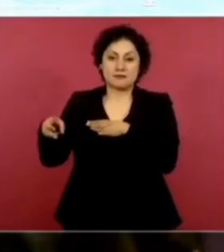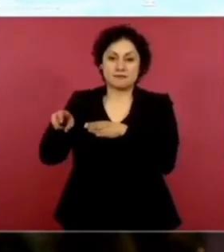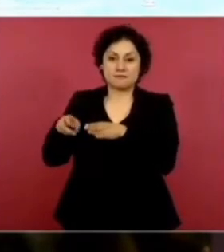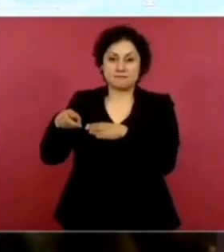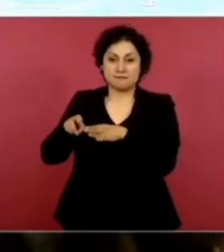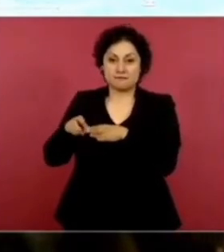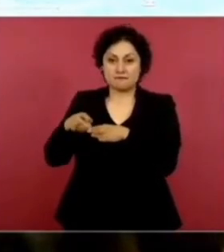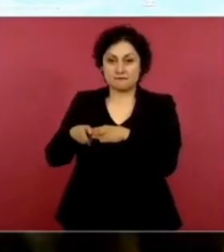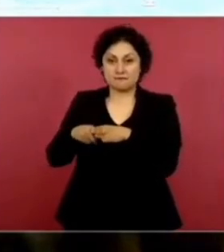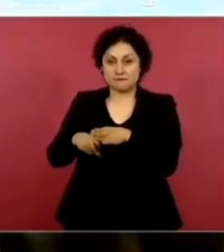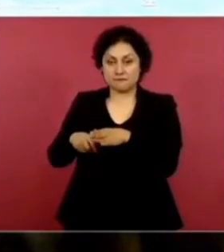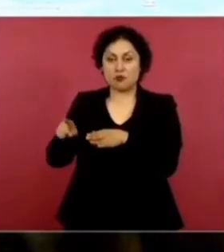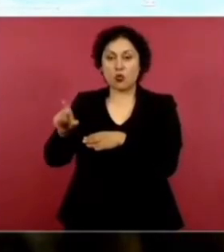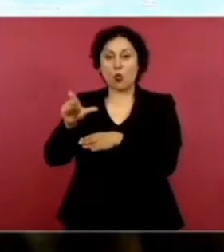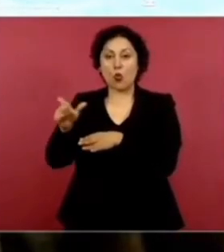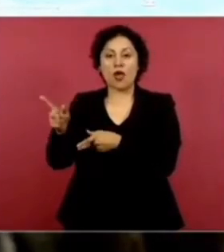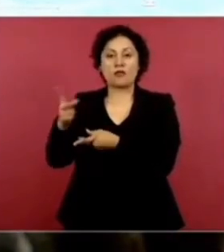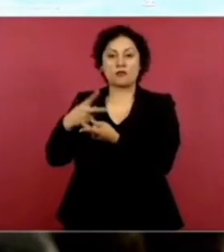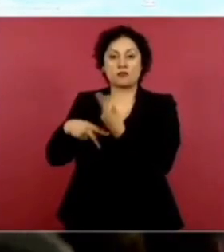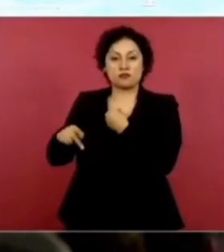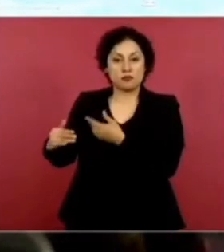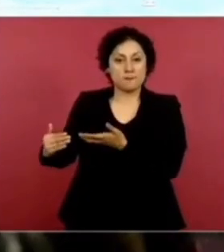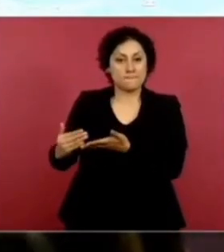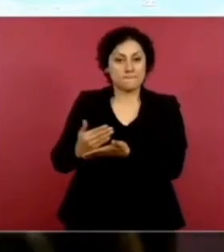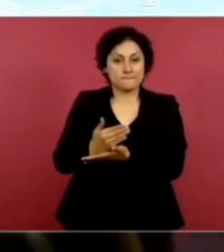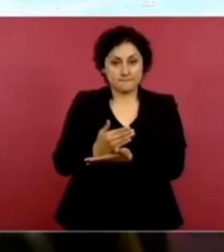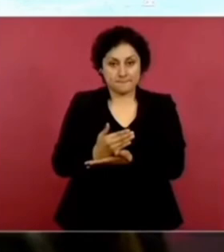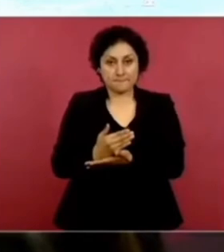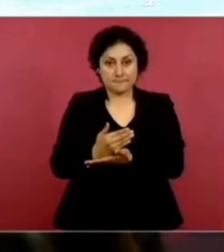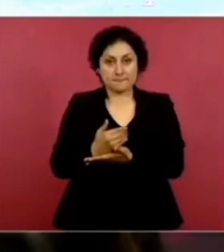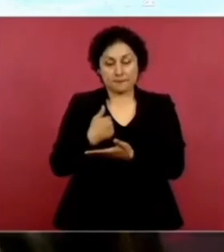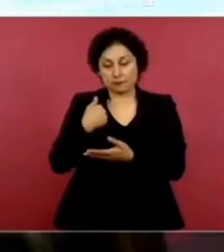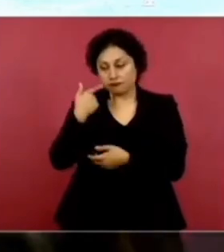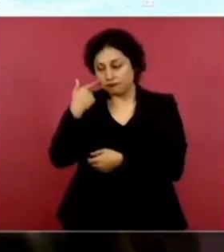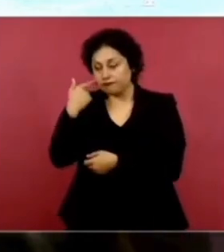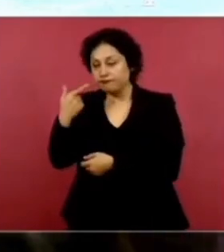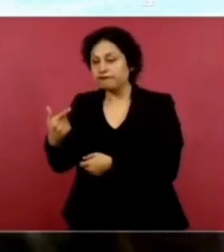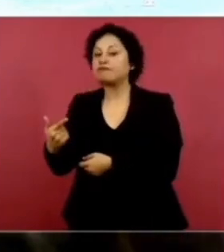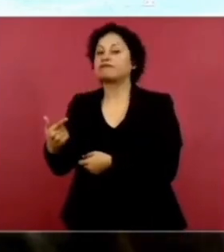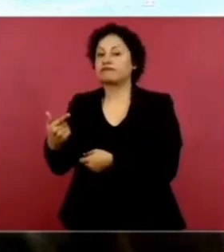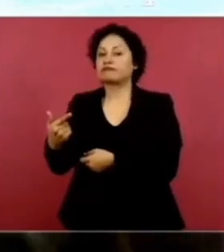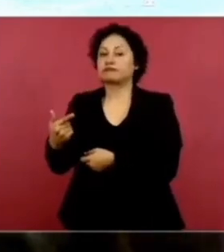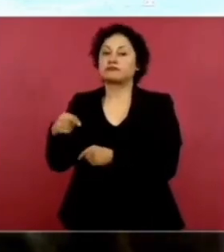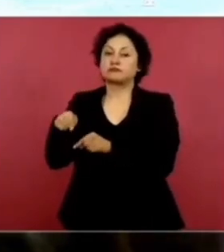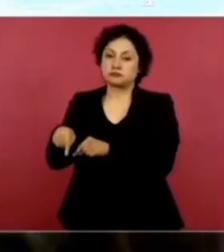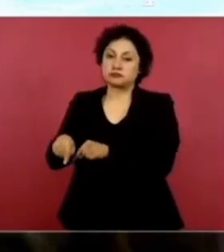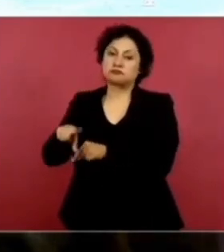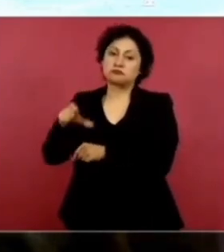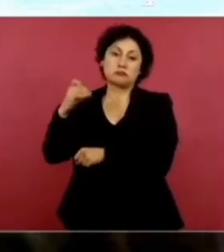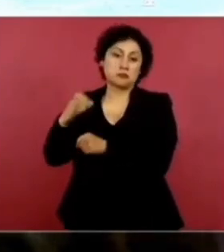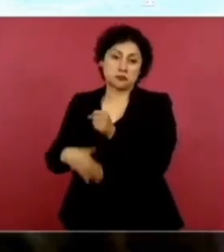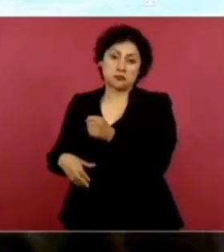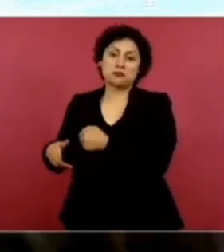Y estuvimos. Aquí. Y ya luego nos regresamos. A México.